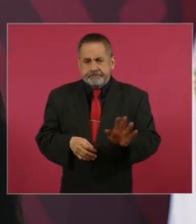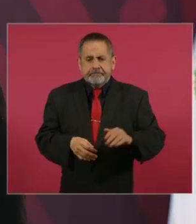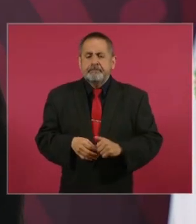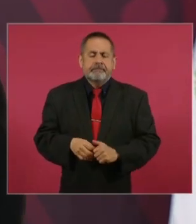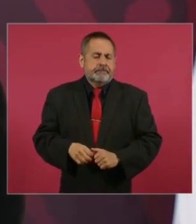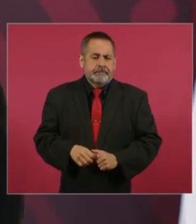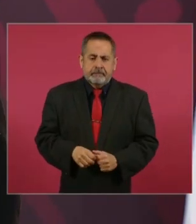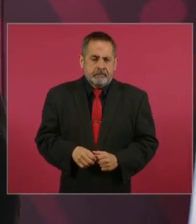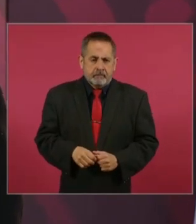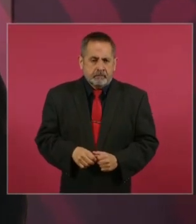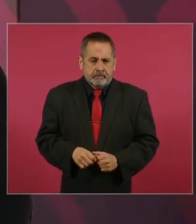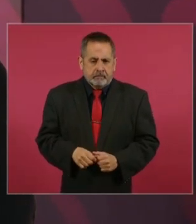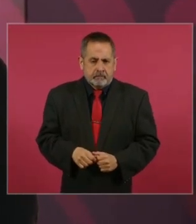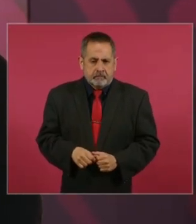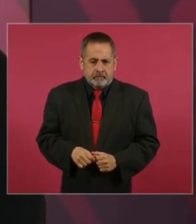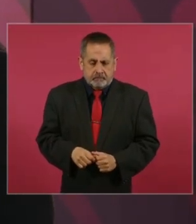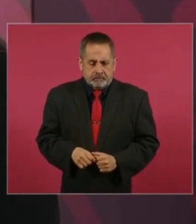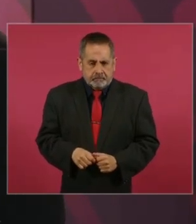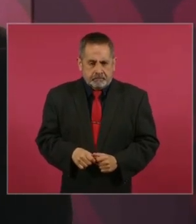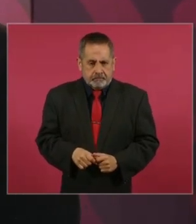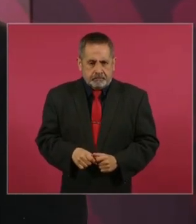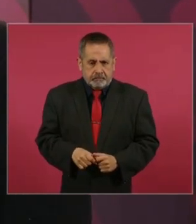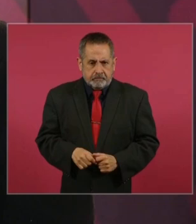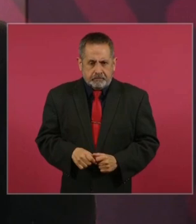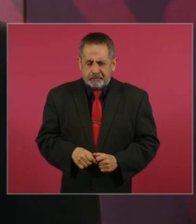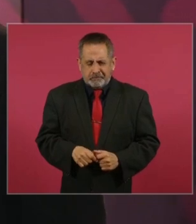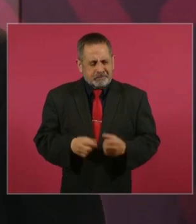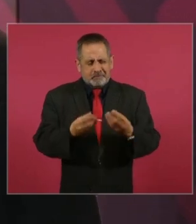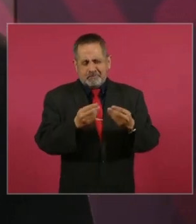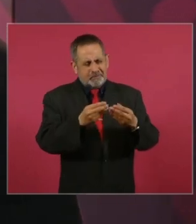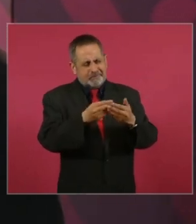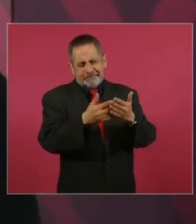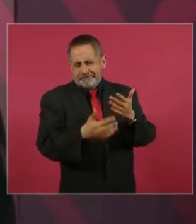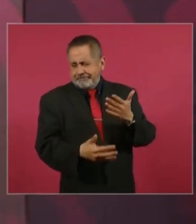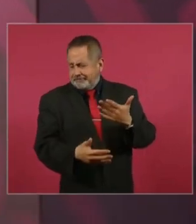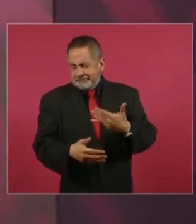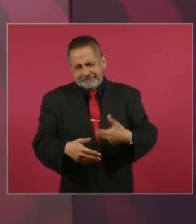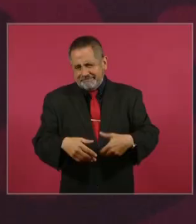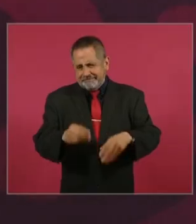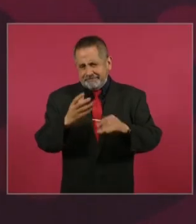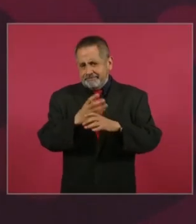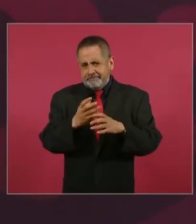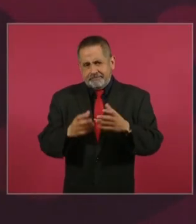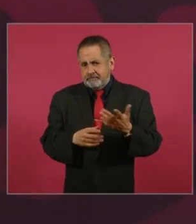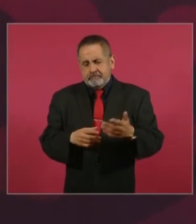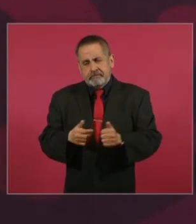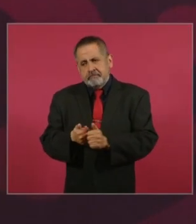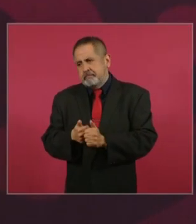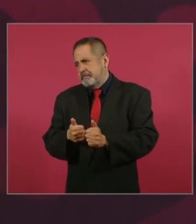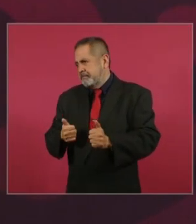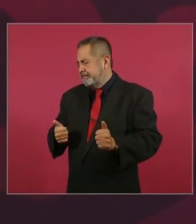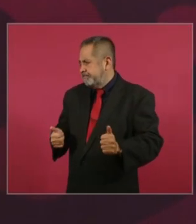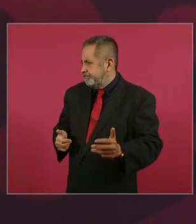pero es bastante el rezago.